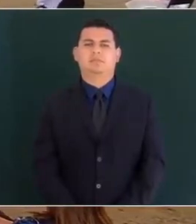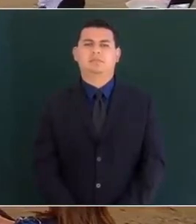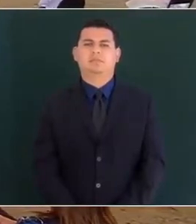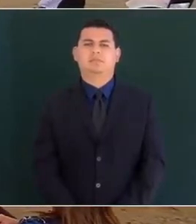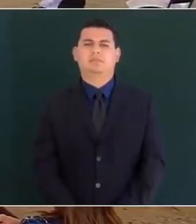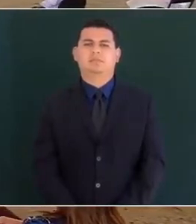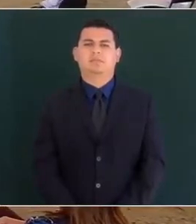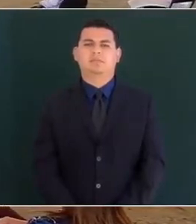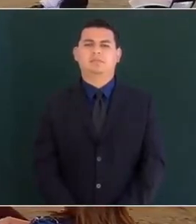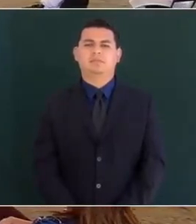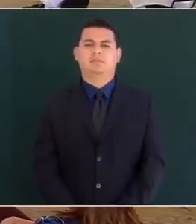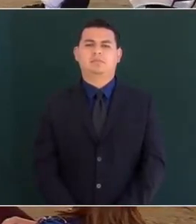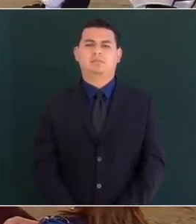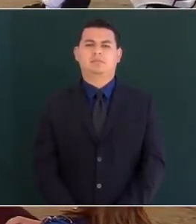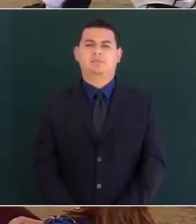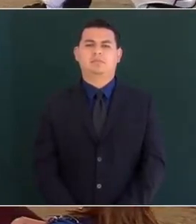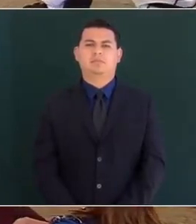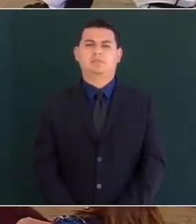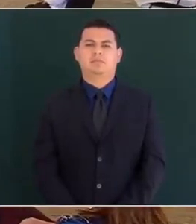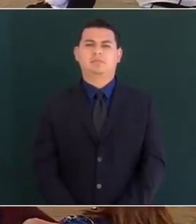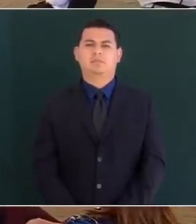favor de tomar asiento